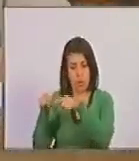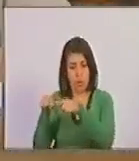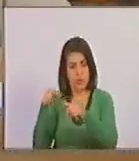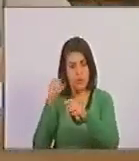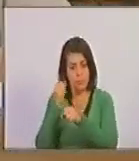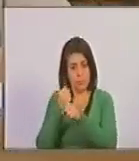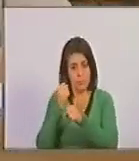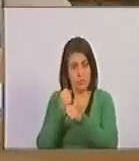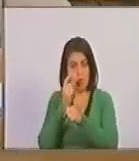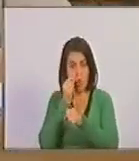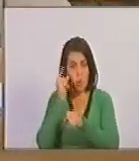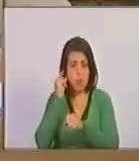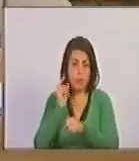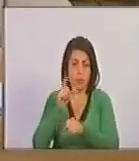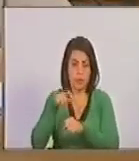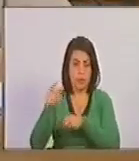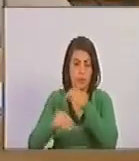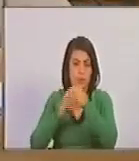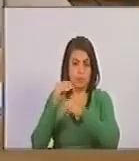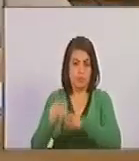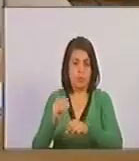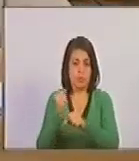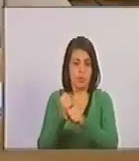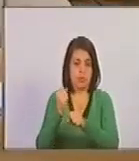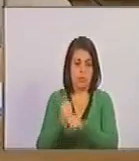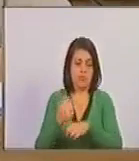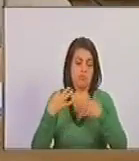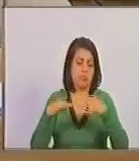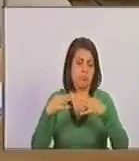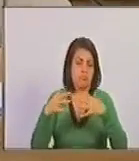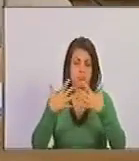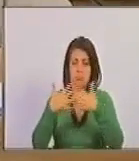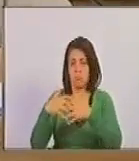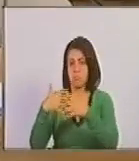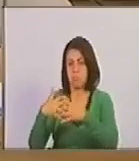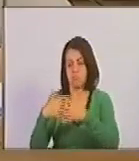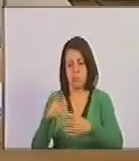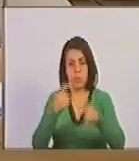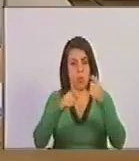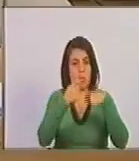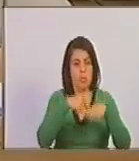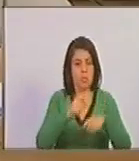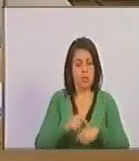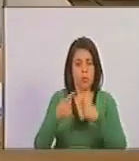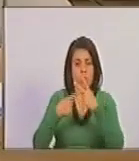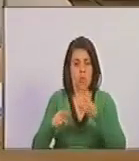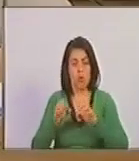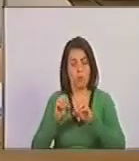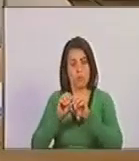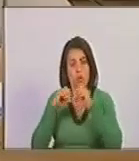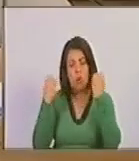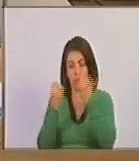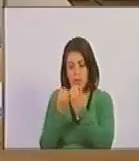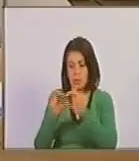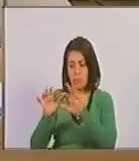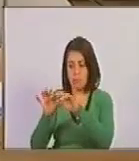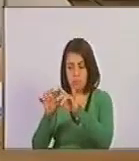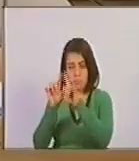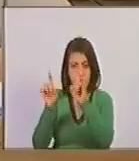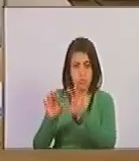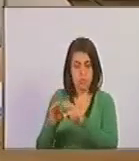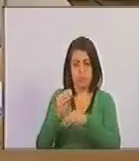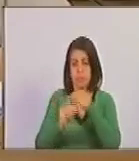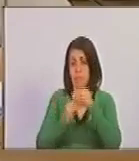trabajador agrícola a quien realice labores de naturaleza industrial, comercial o de oficina, aun cuando las